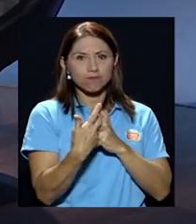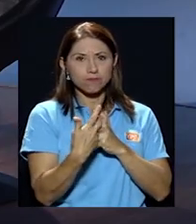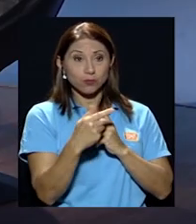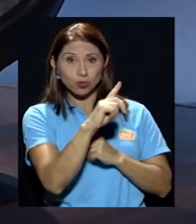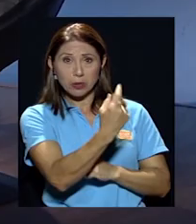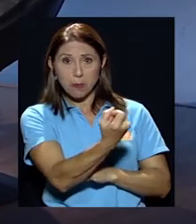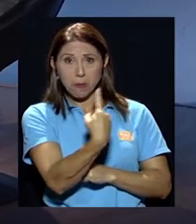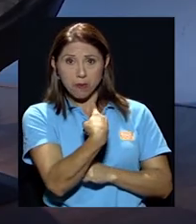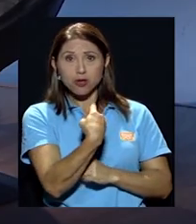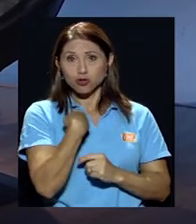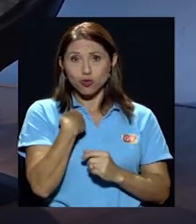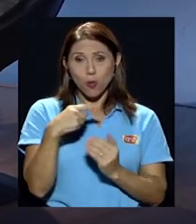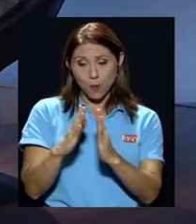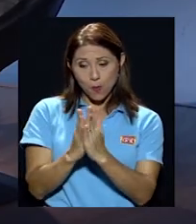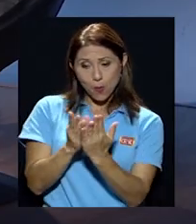suya y leer un texto